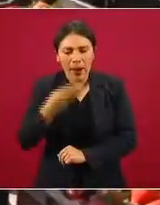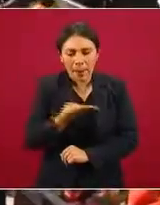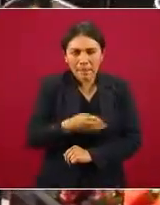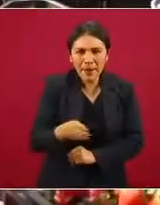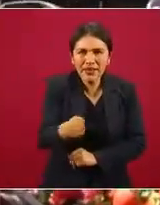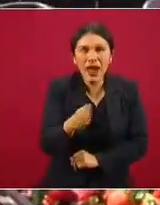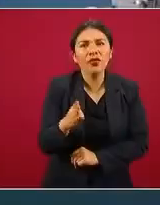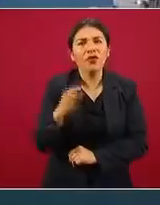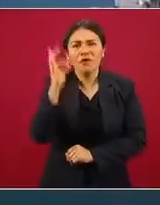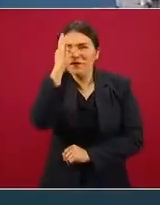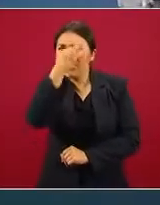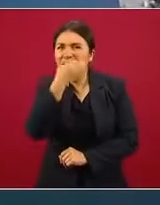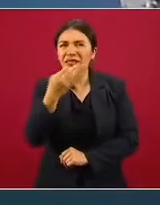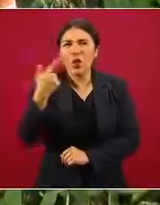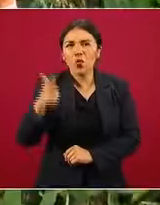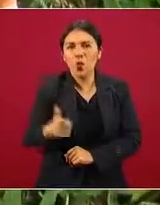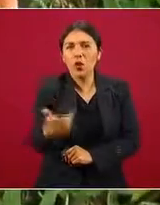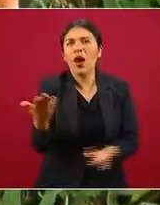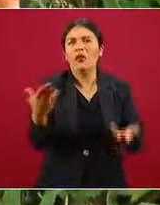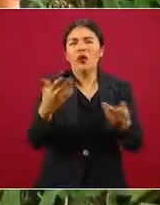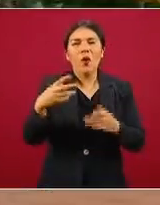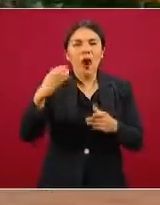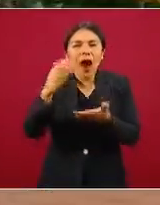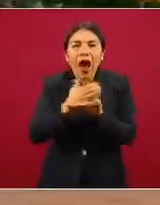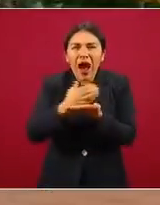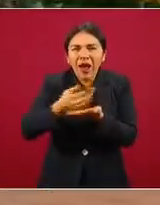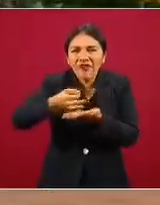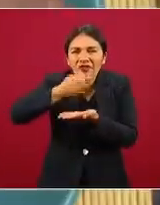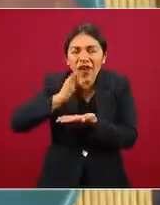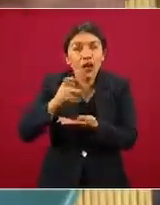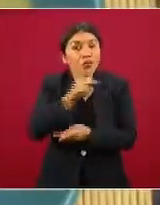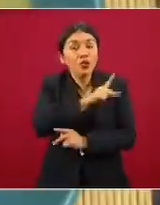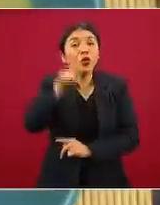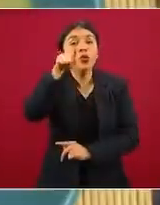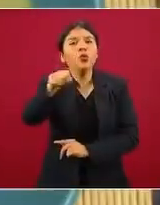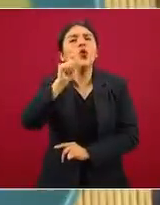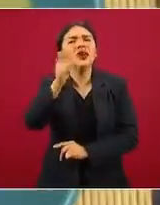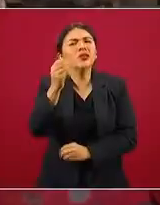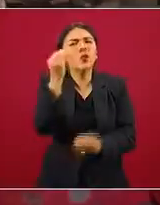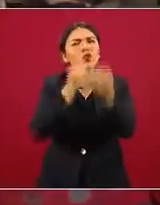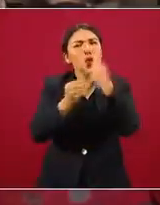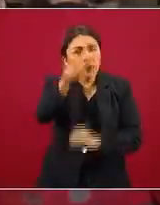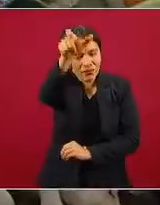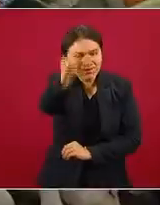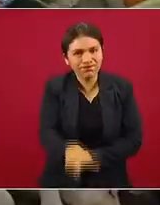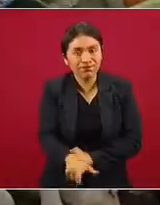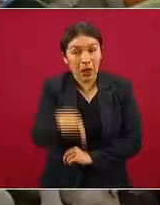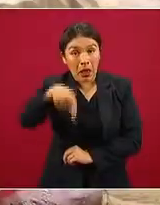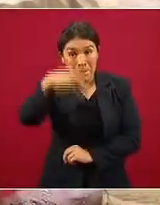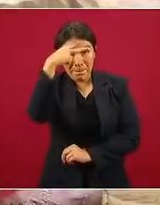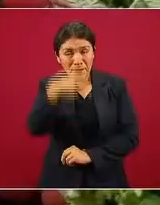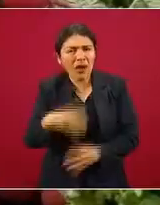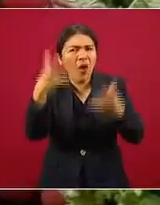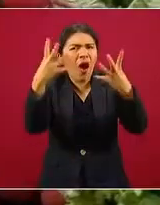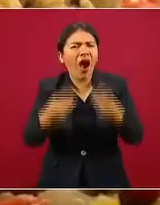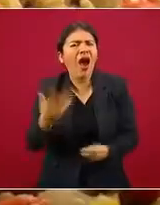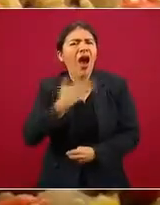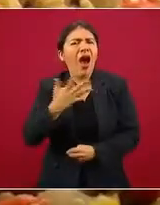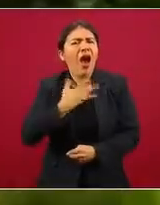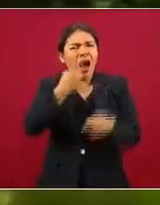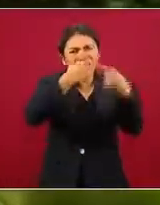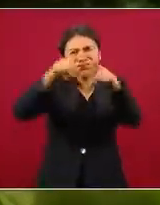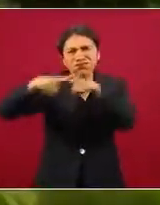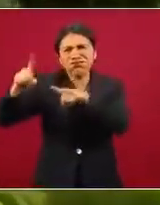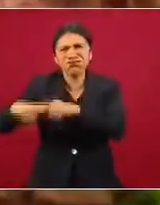fresas de Guanajuato, el café de Veracruz. Eres lo que comes. En México tenemos la fortuna de